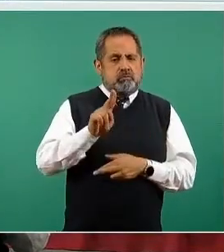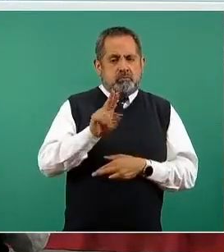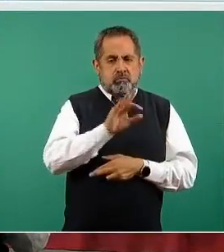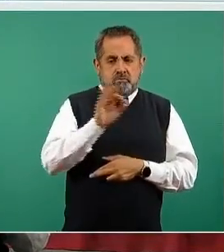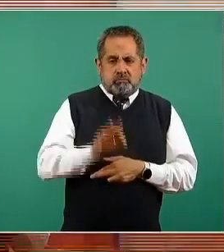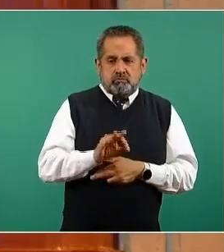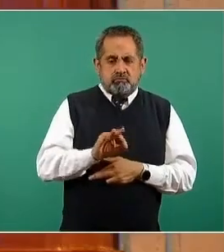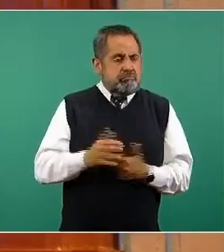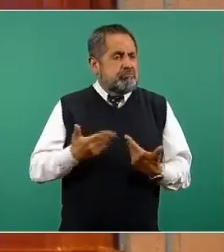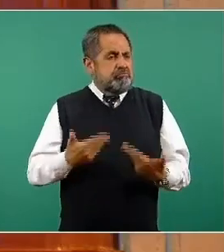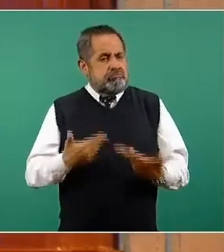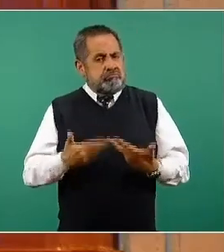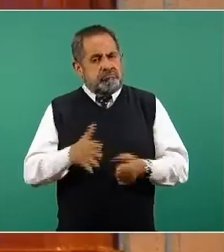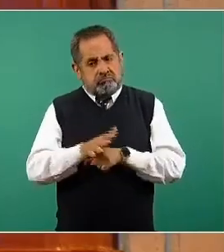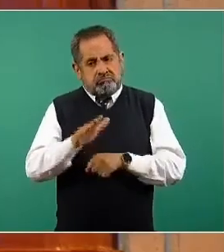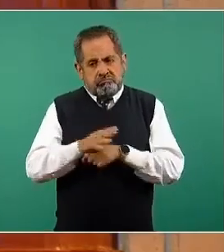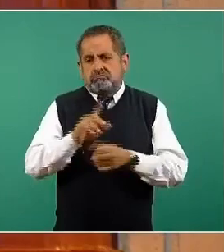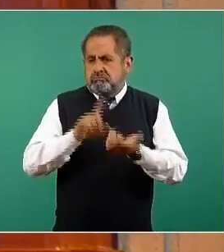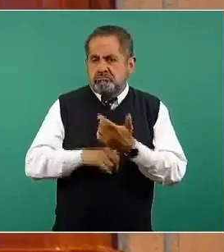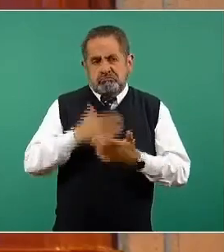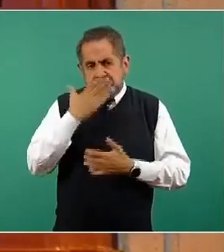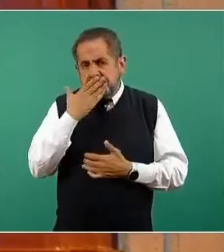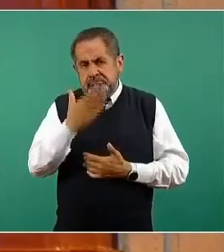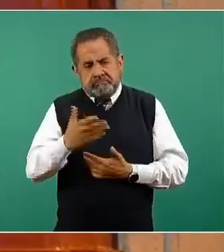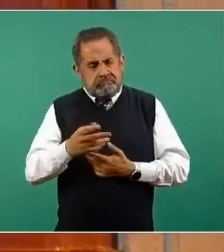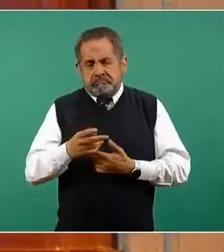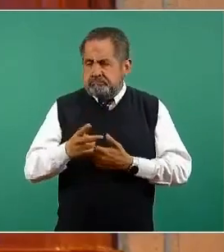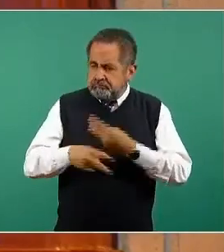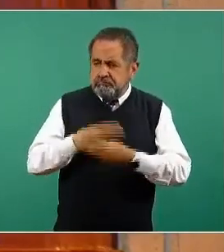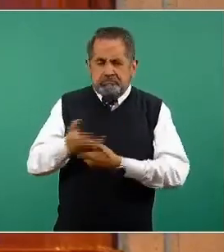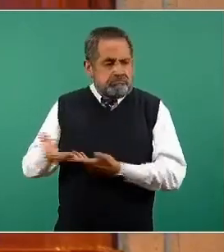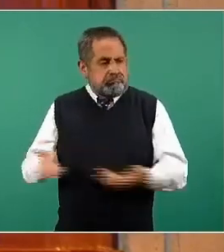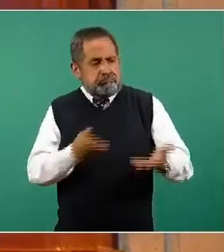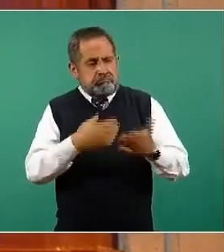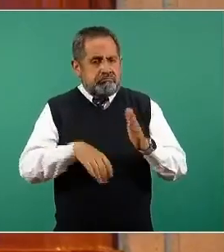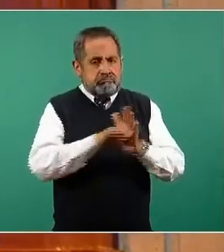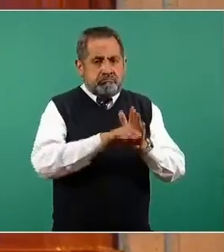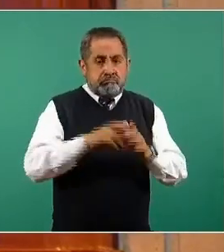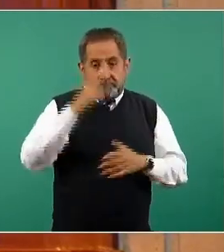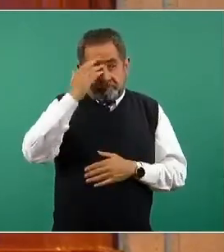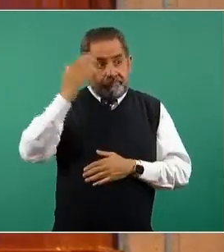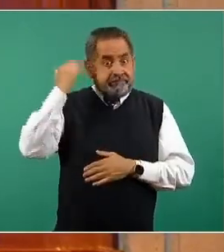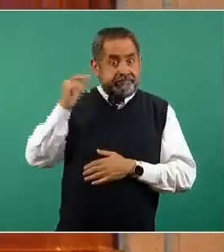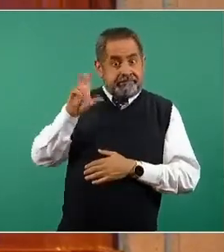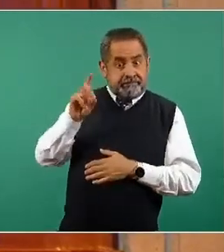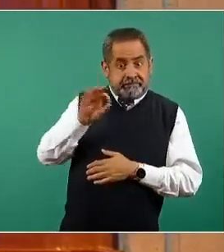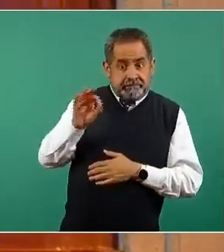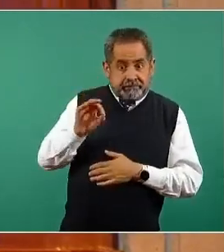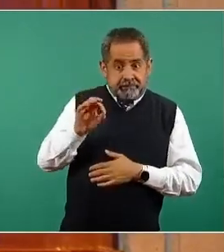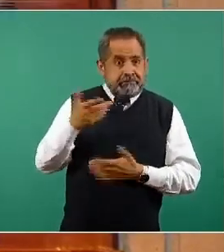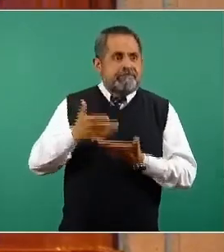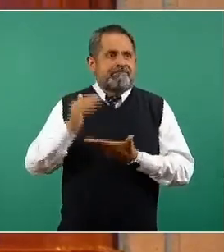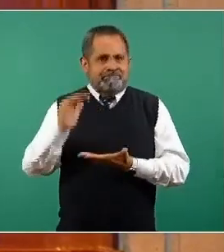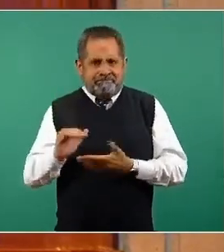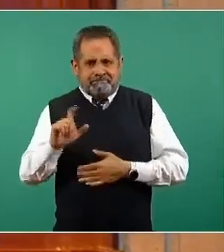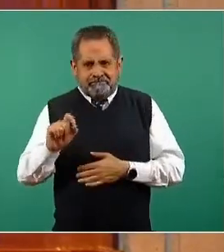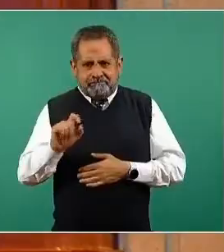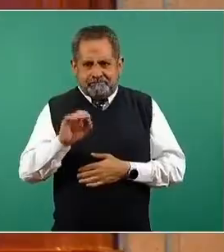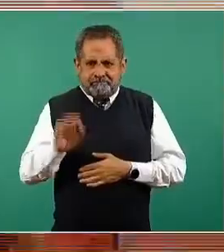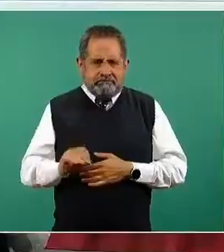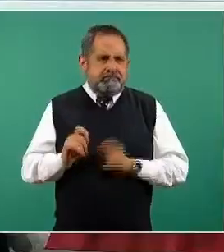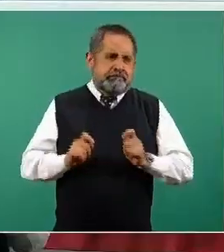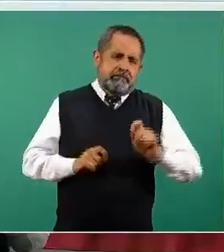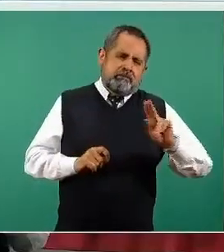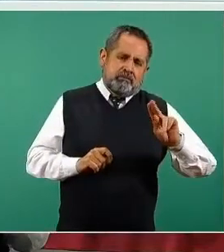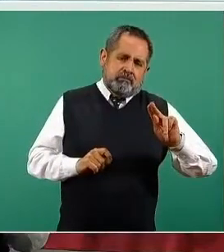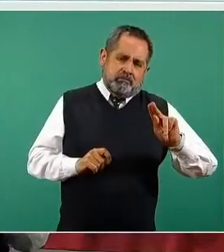disminuyendo desde hace dos, tres semanas, en donde inclusive se encontraba cerca del 30 por ciento, ahora es el 20 por ciento. Si vemos